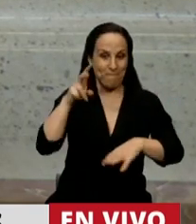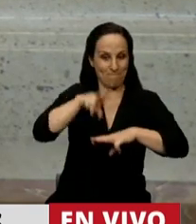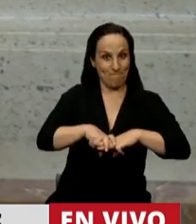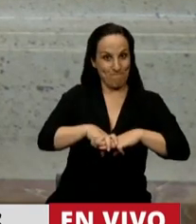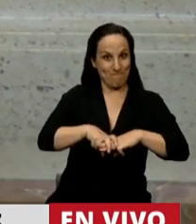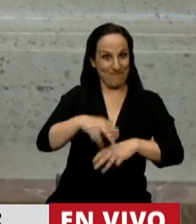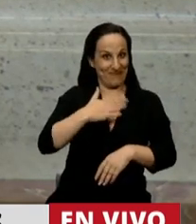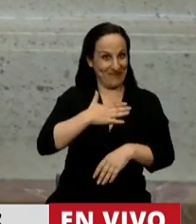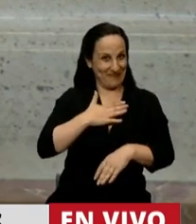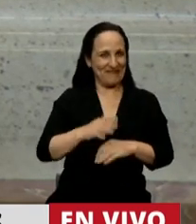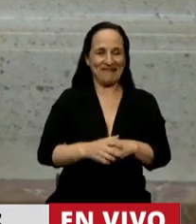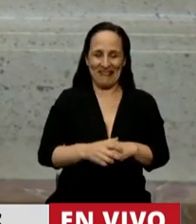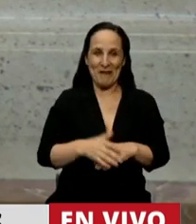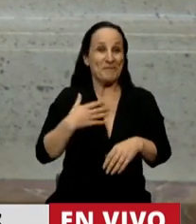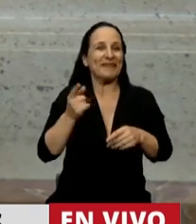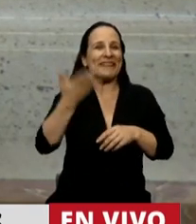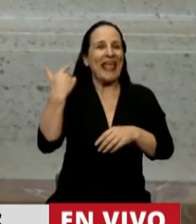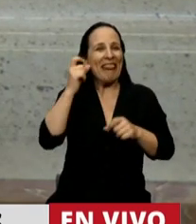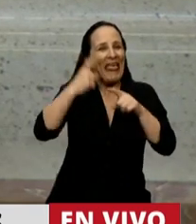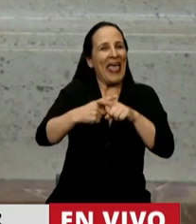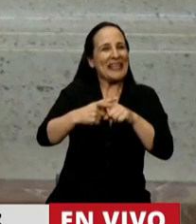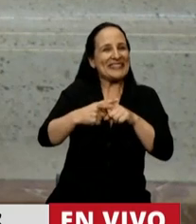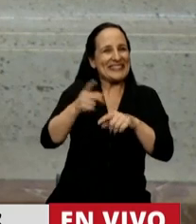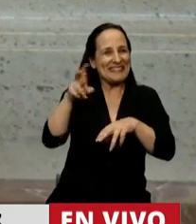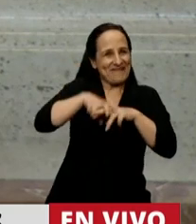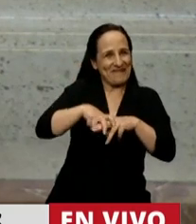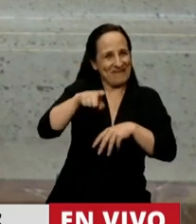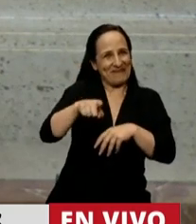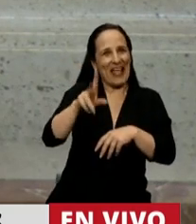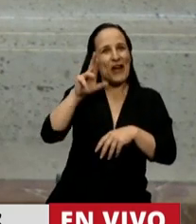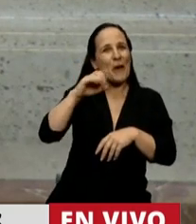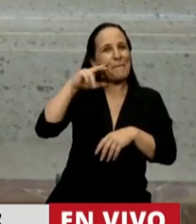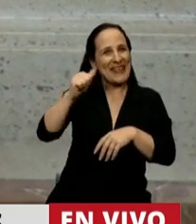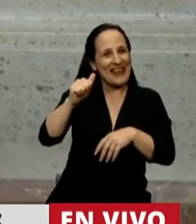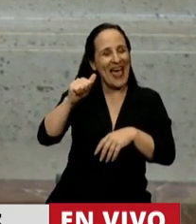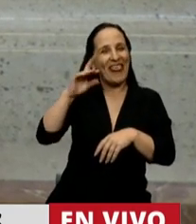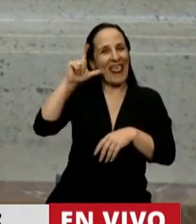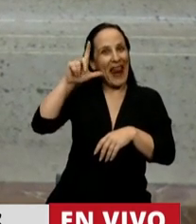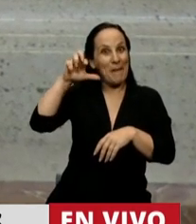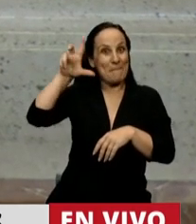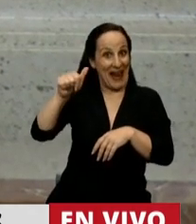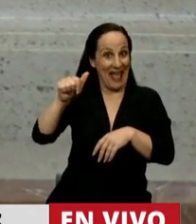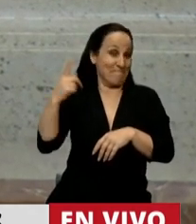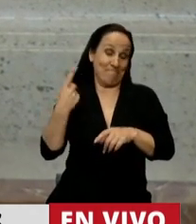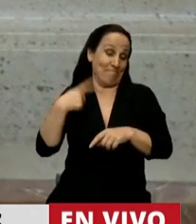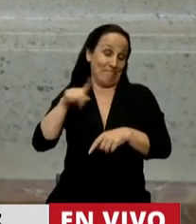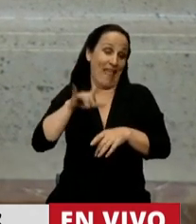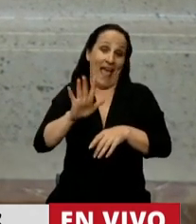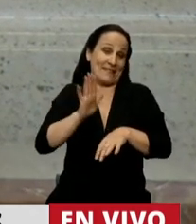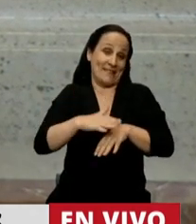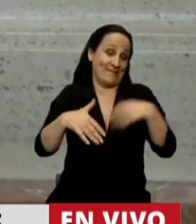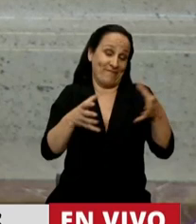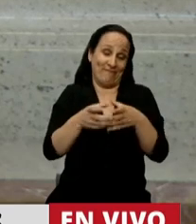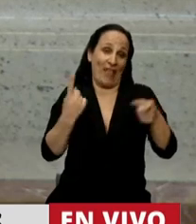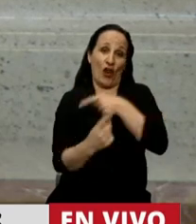que ha dejado nuestra querida compañera Romina del Pla como parte de las rotaciones del Frente de Izquierda